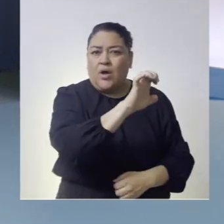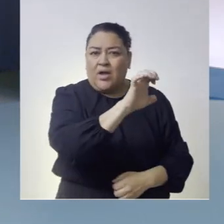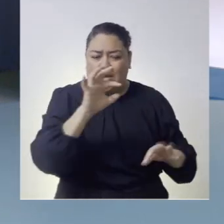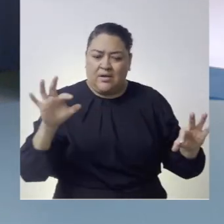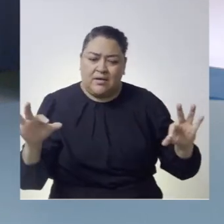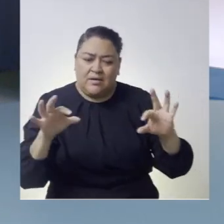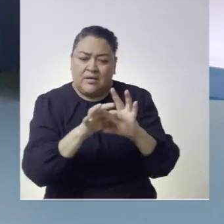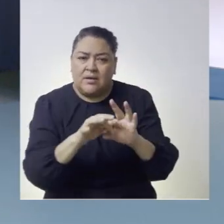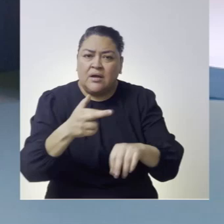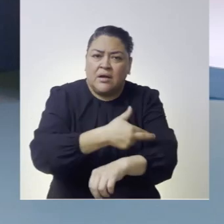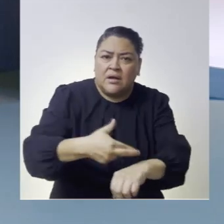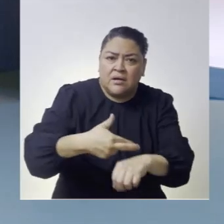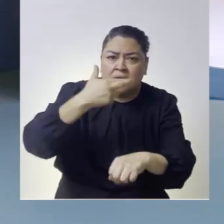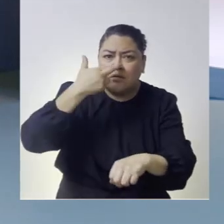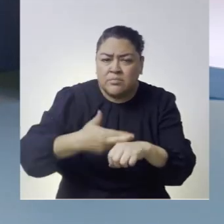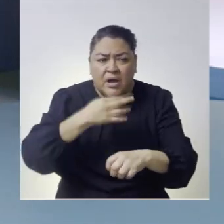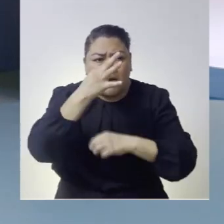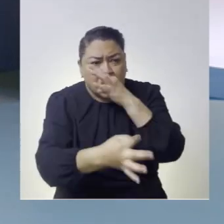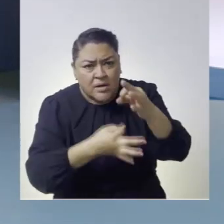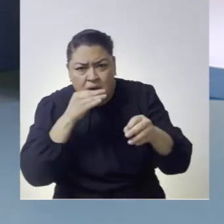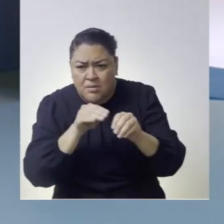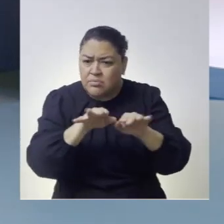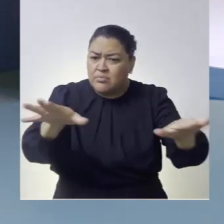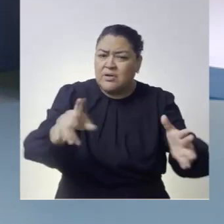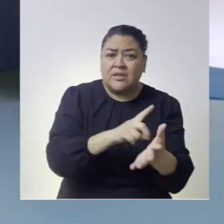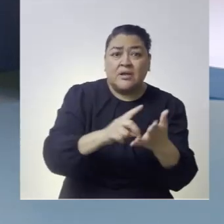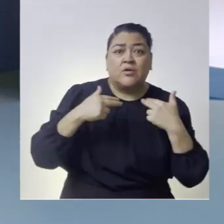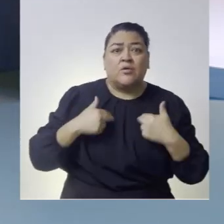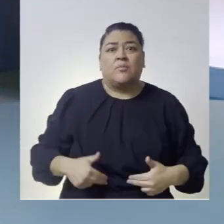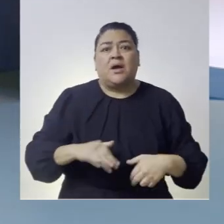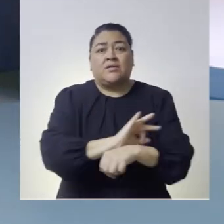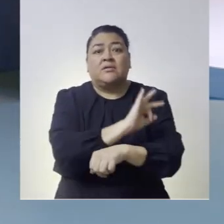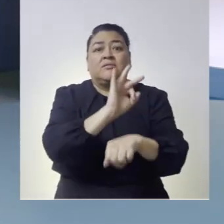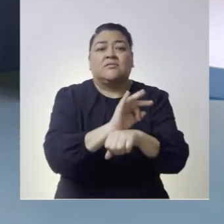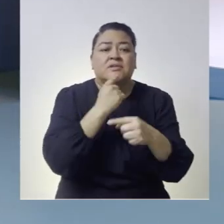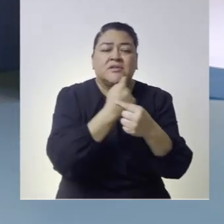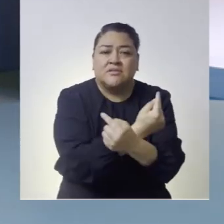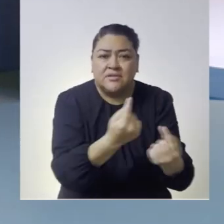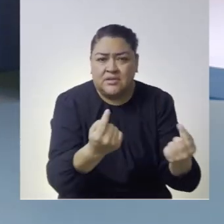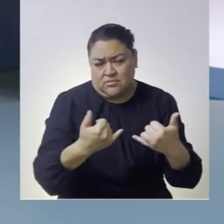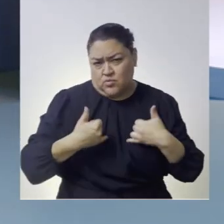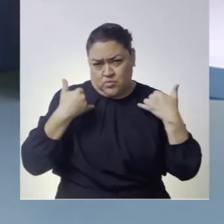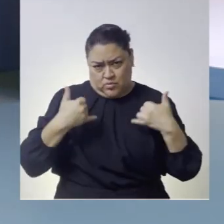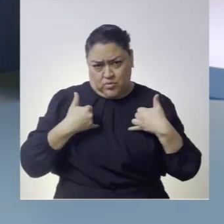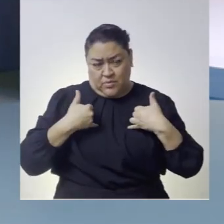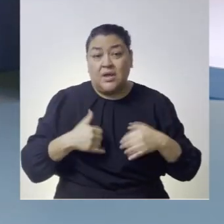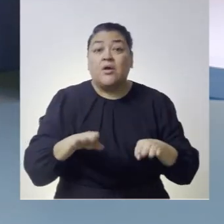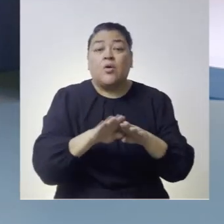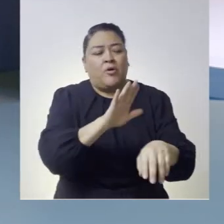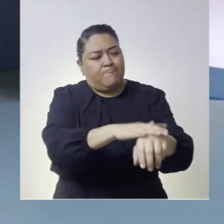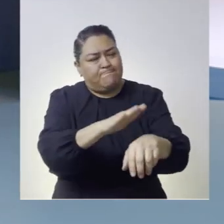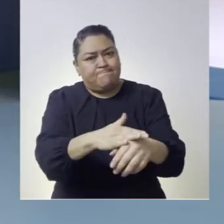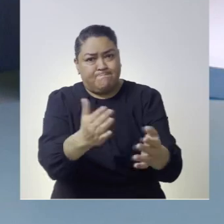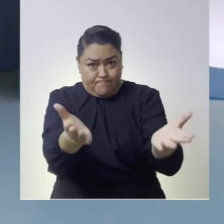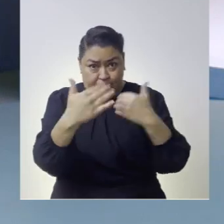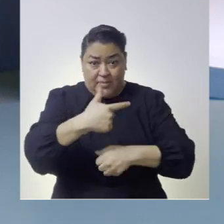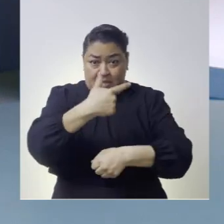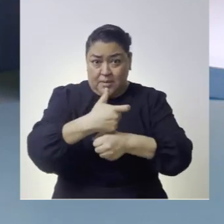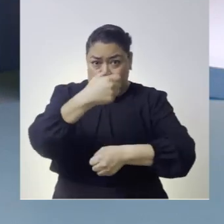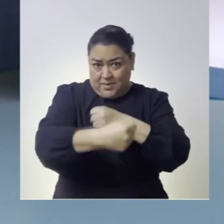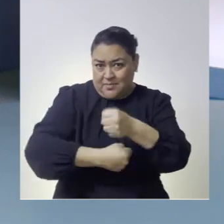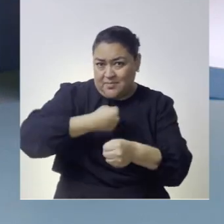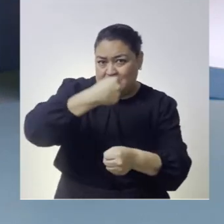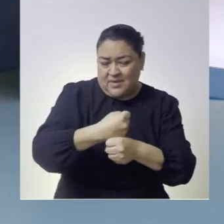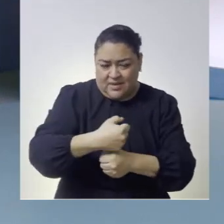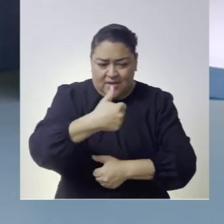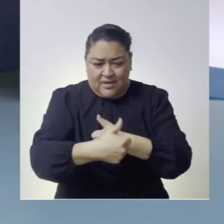estados americanos están comprometidos con la difusión promoción y protección de los derechos de las niñas niños y adolescentes convocan a la séptima